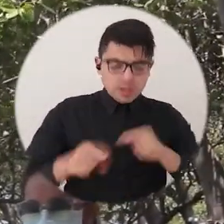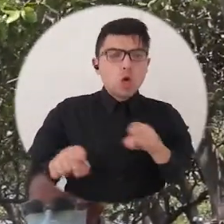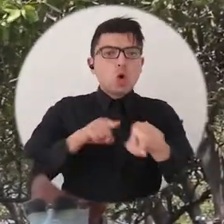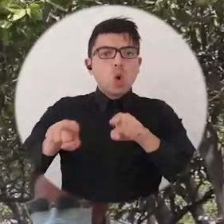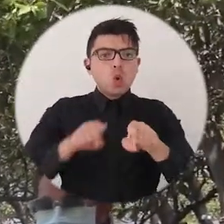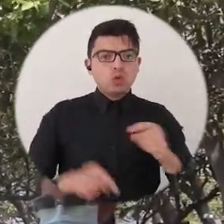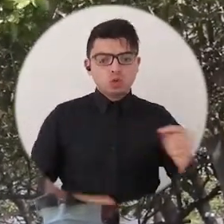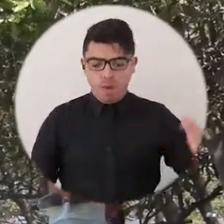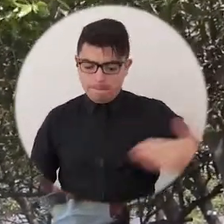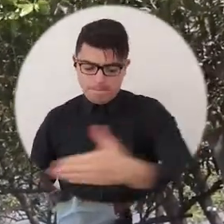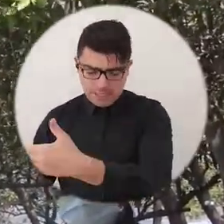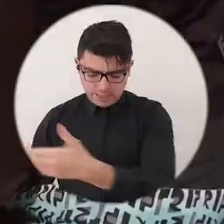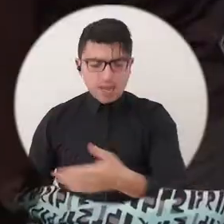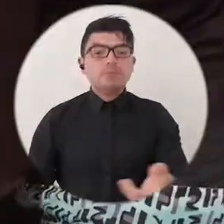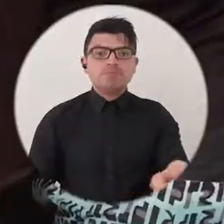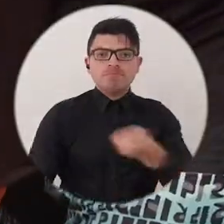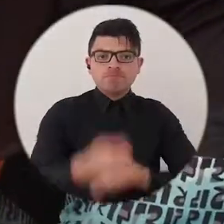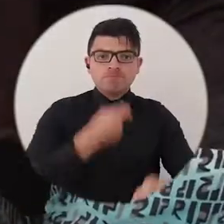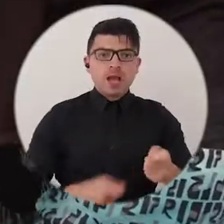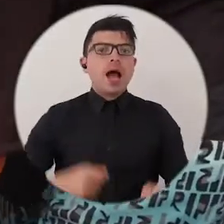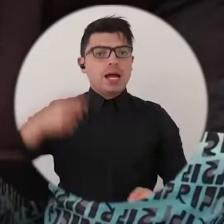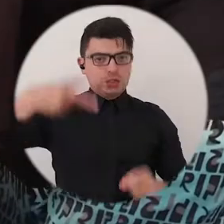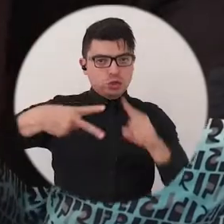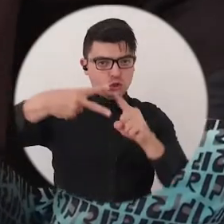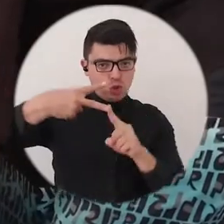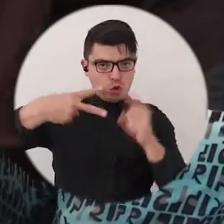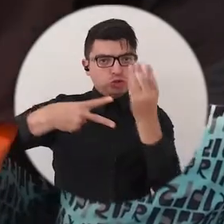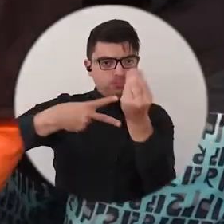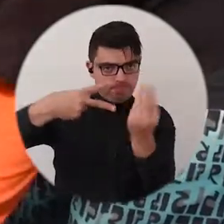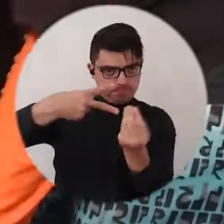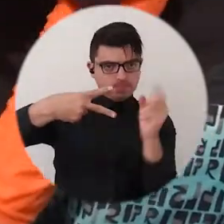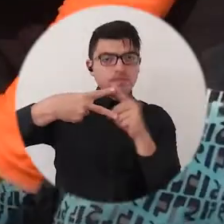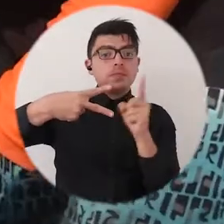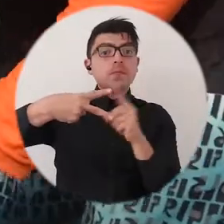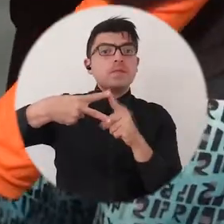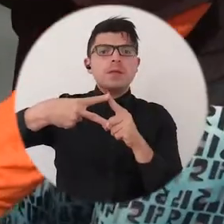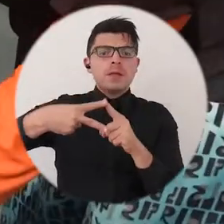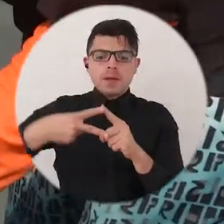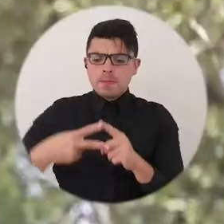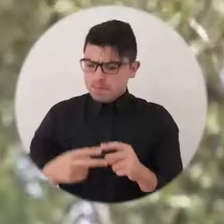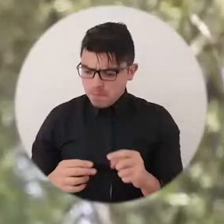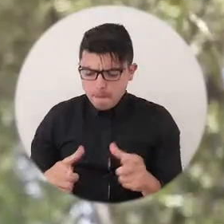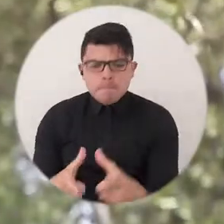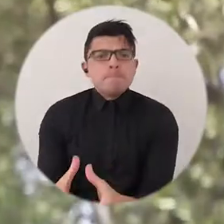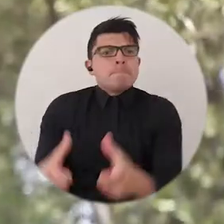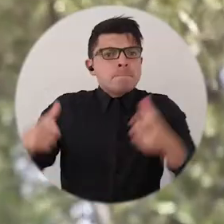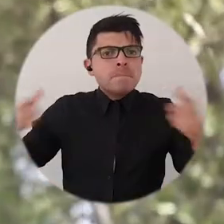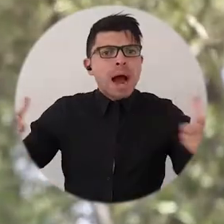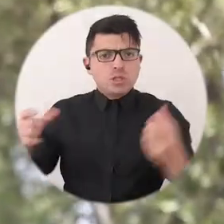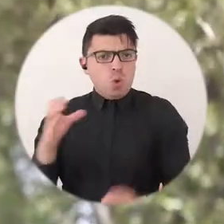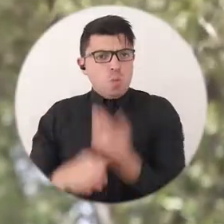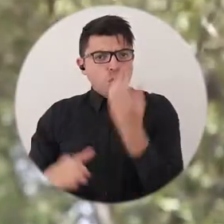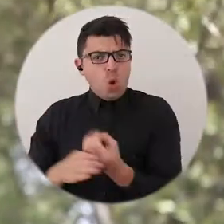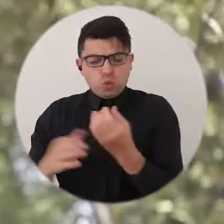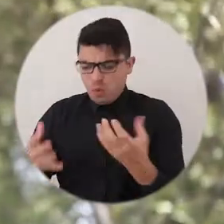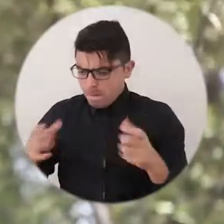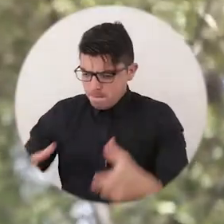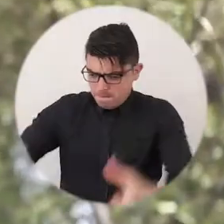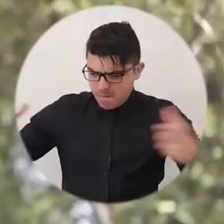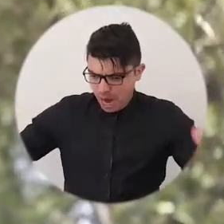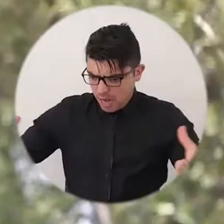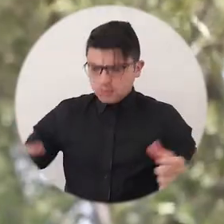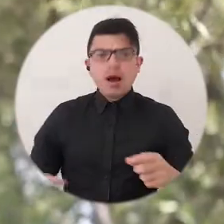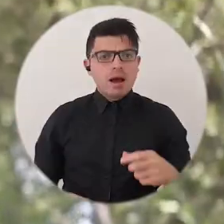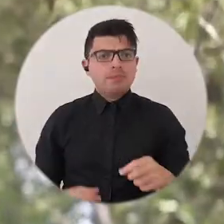dos categorías. Una de ellas, la mayor pesca o producto de la misma, que tiene que ver con el tamaño y